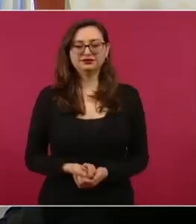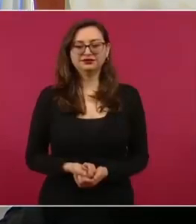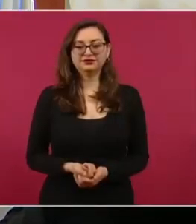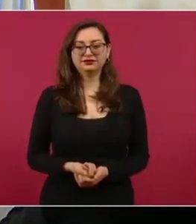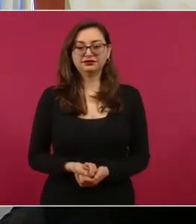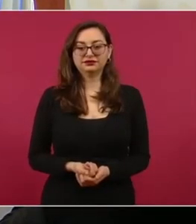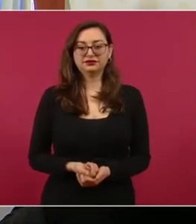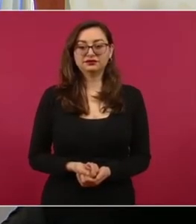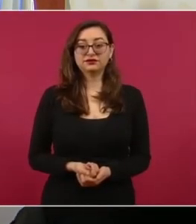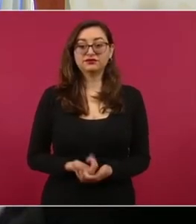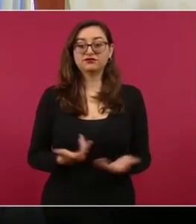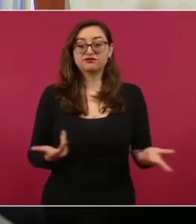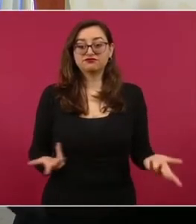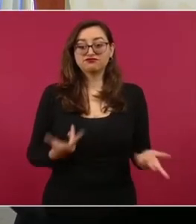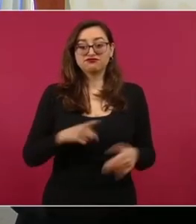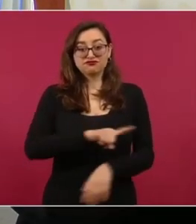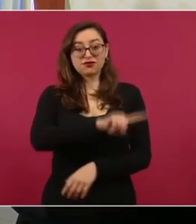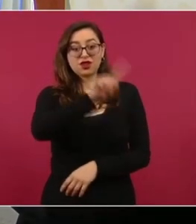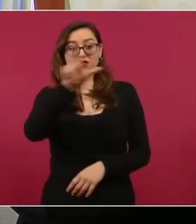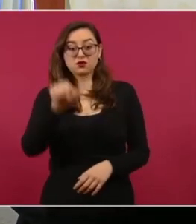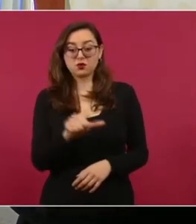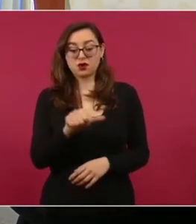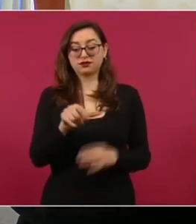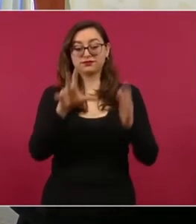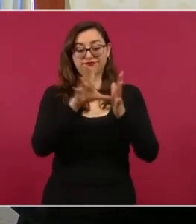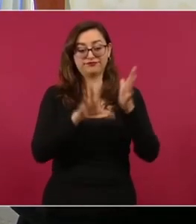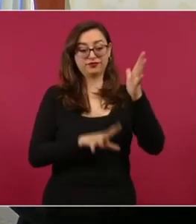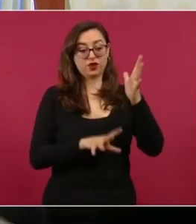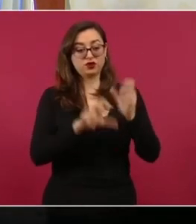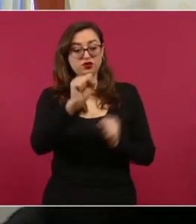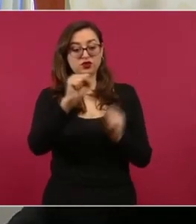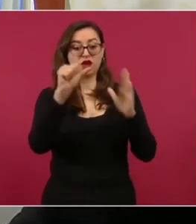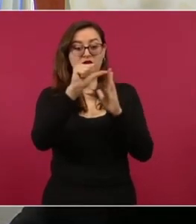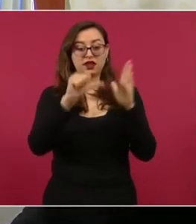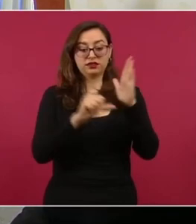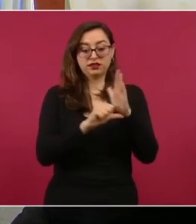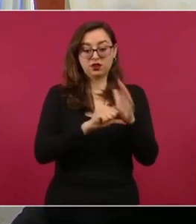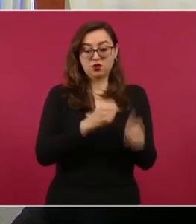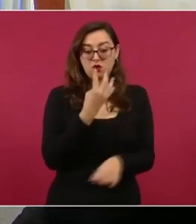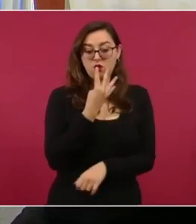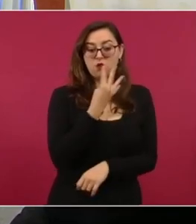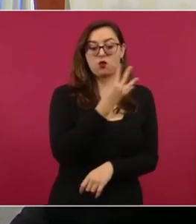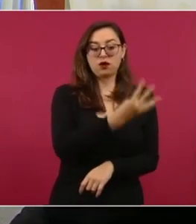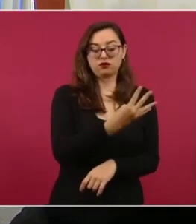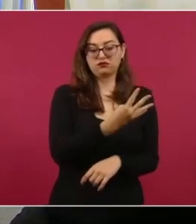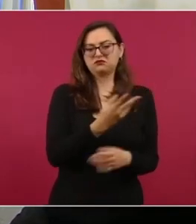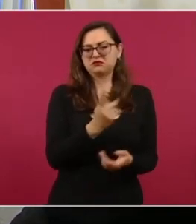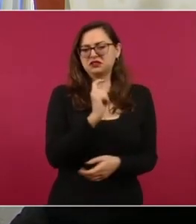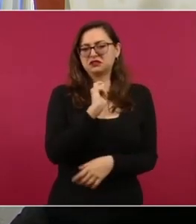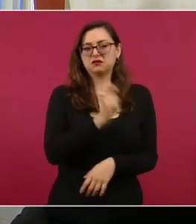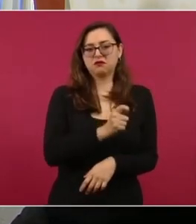4 de nuestra Constitución, que habla de la mujer y el hombre son iguales ante la ley.